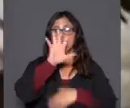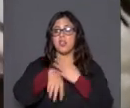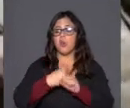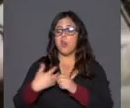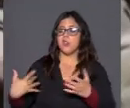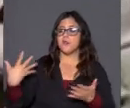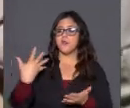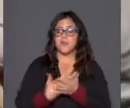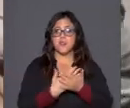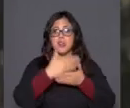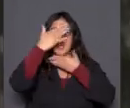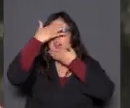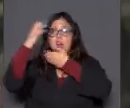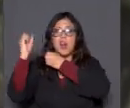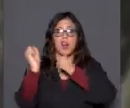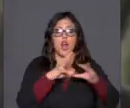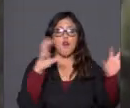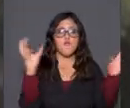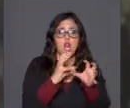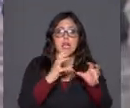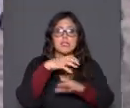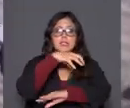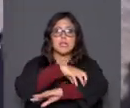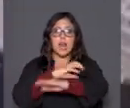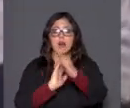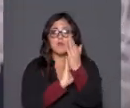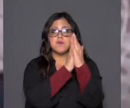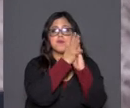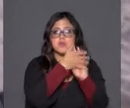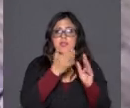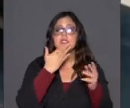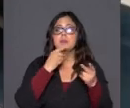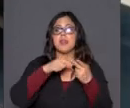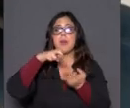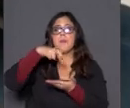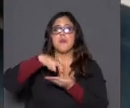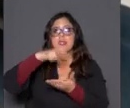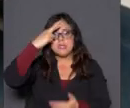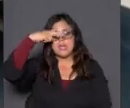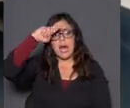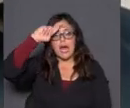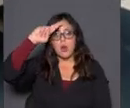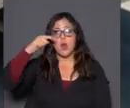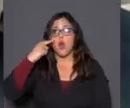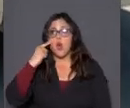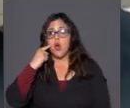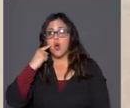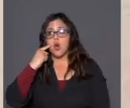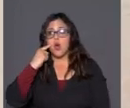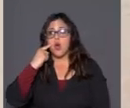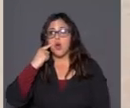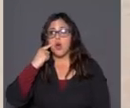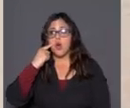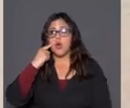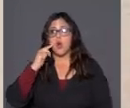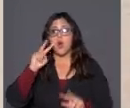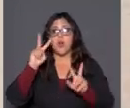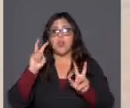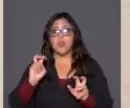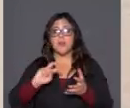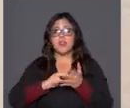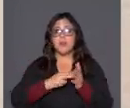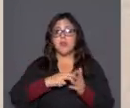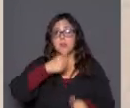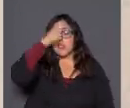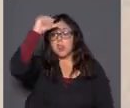y de violencia, tanto en la región de la Araucanía como en la provincia de Arauco. La impunidad reinante que tenemos en nuestra zona el día de